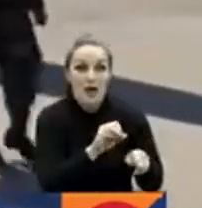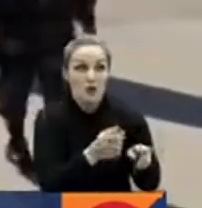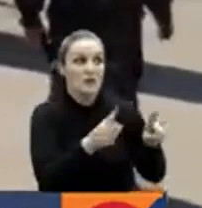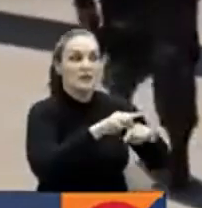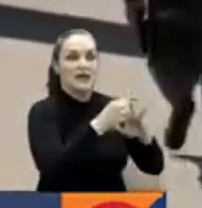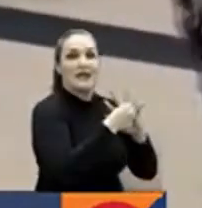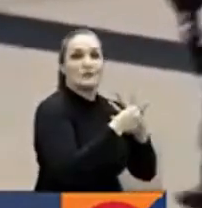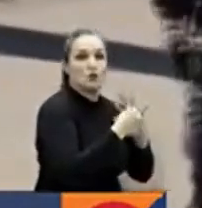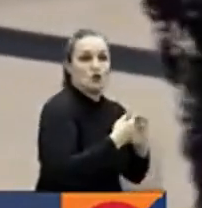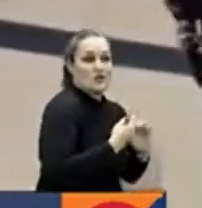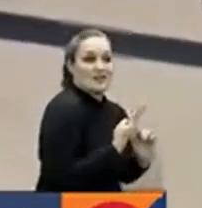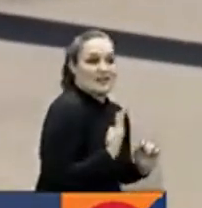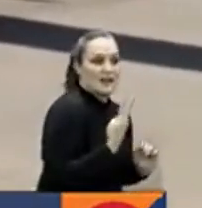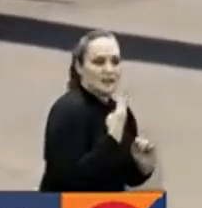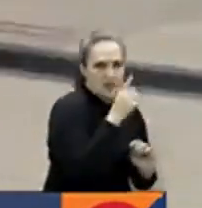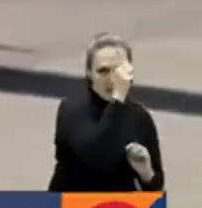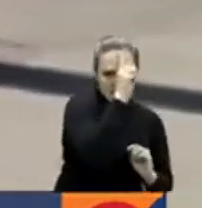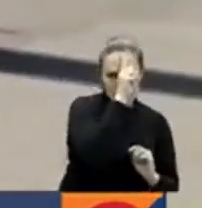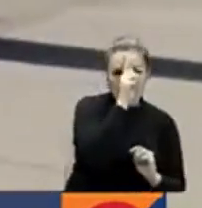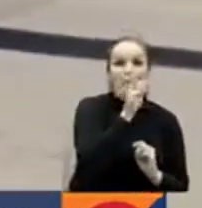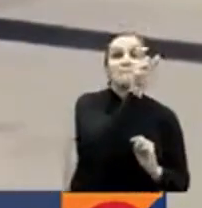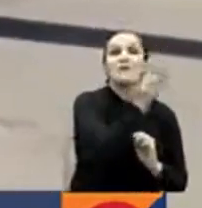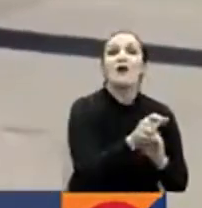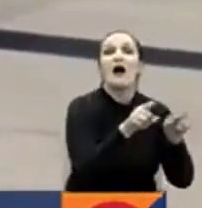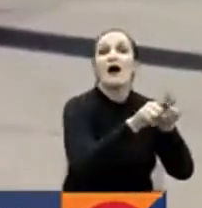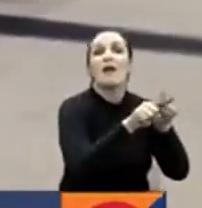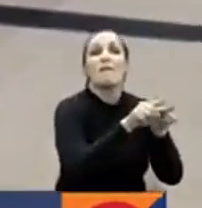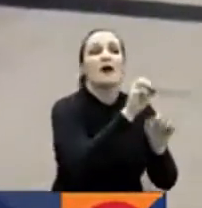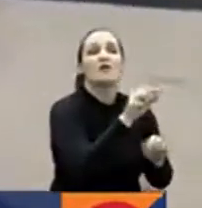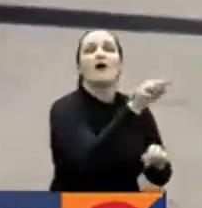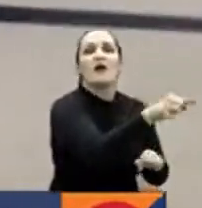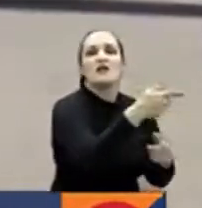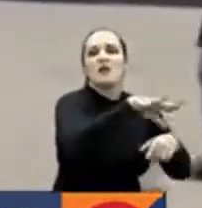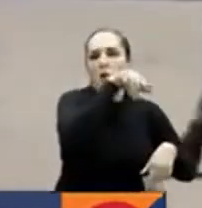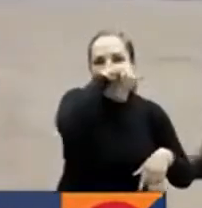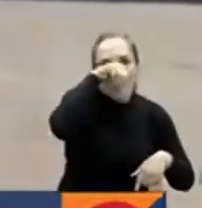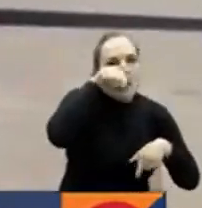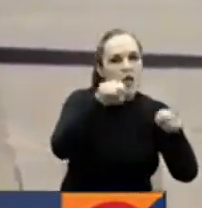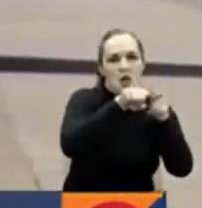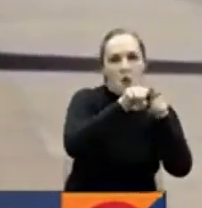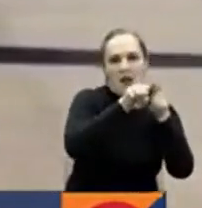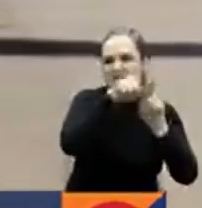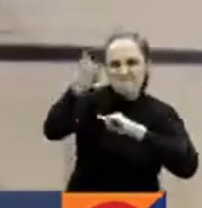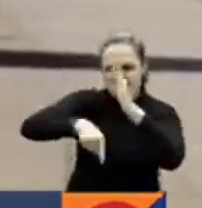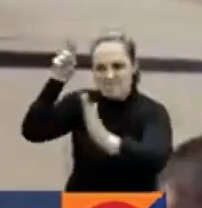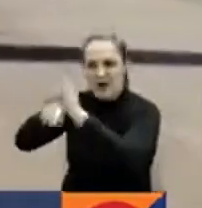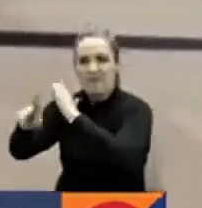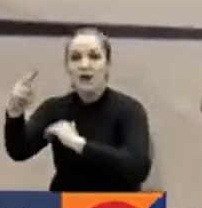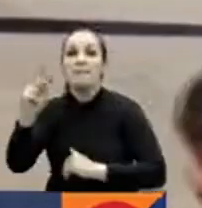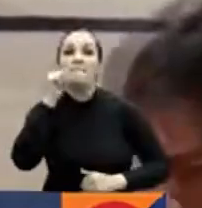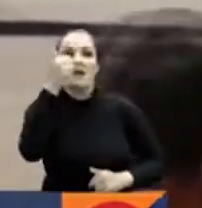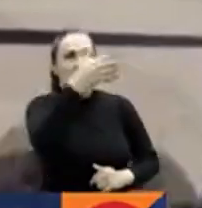narcotraficante Andrés Felipe Pérez. Mañana será la audiencia de legalización de captura.